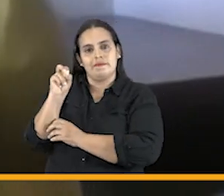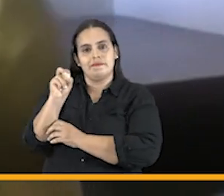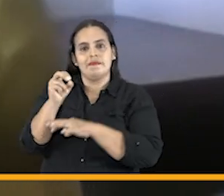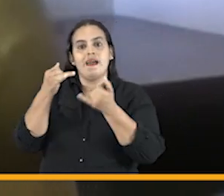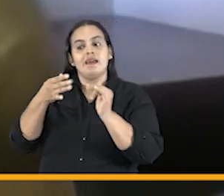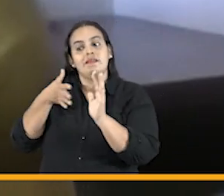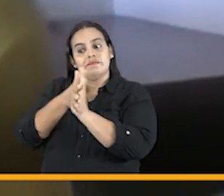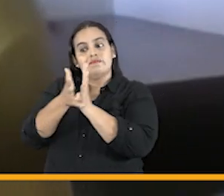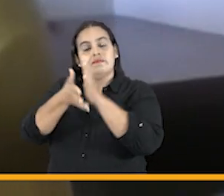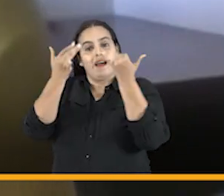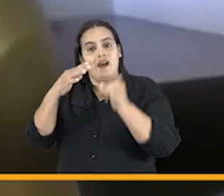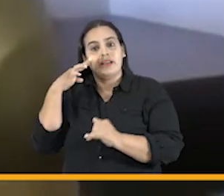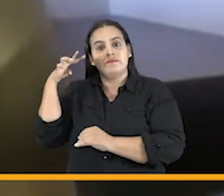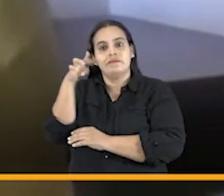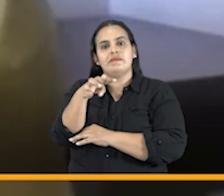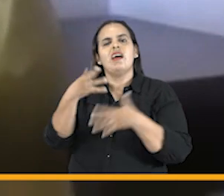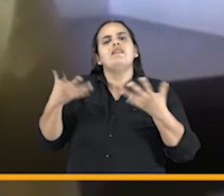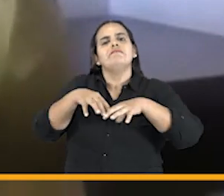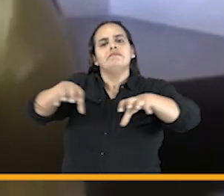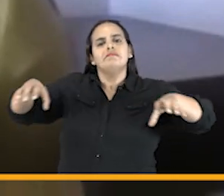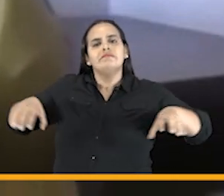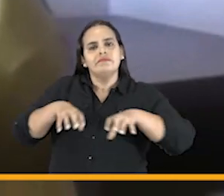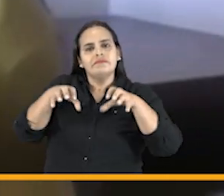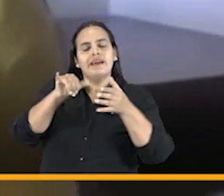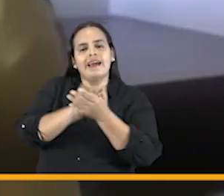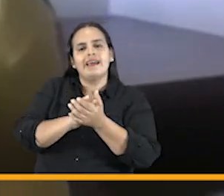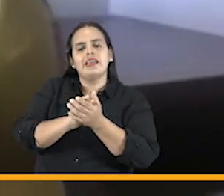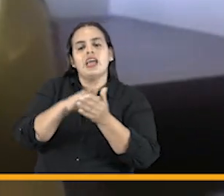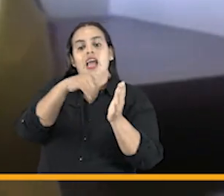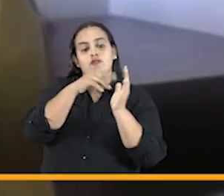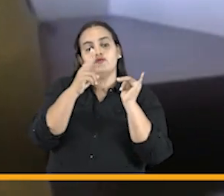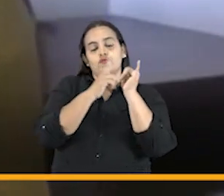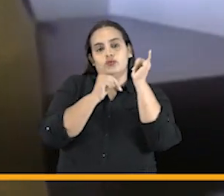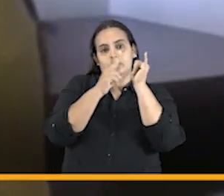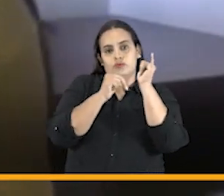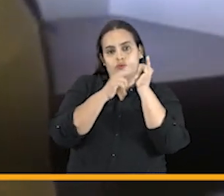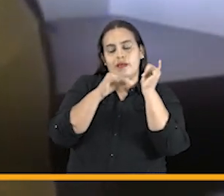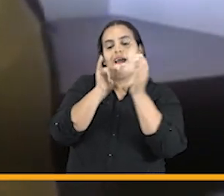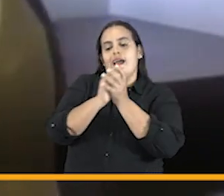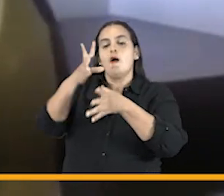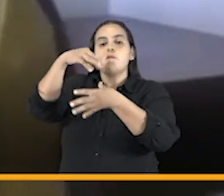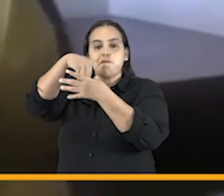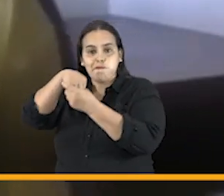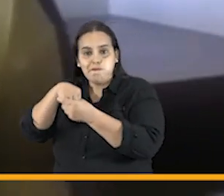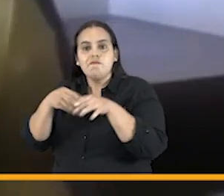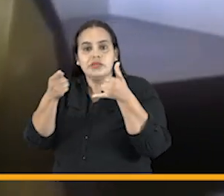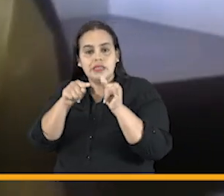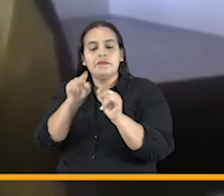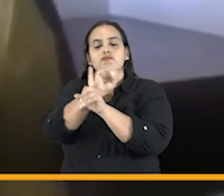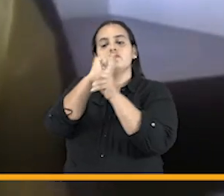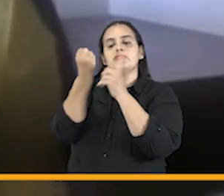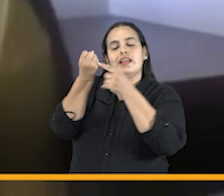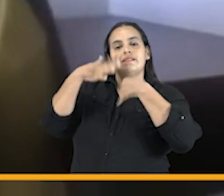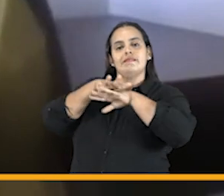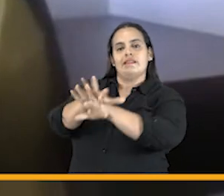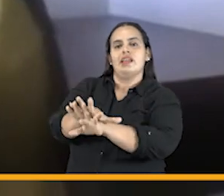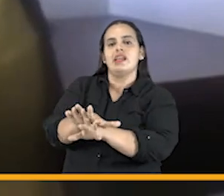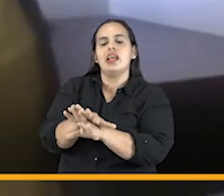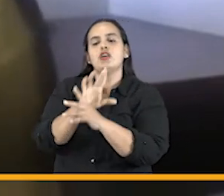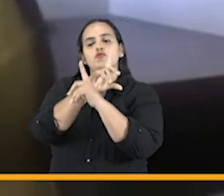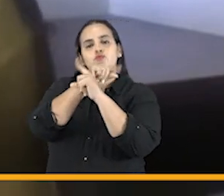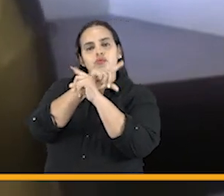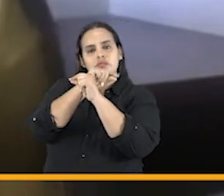de esta audiencia se está realizando a través del canal de YouTube de la agencia y a través de las redes sociales en Twitter y Facebook,